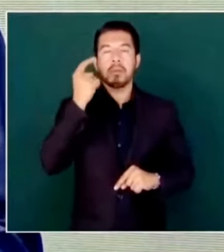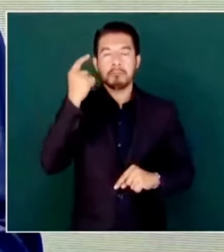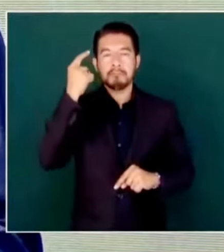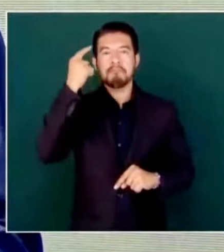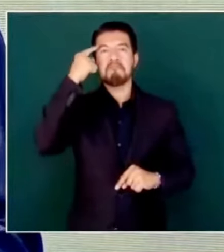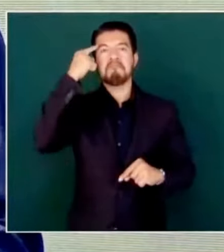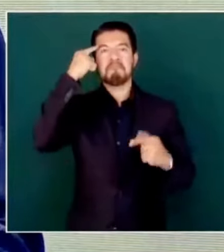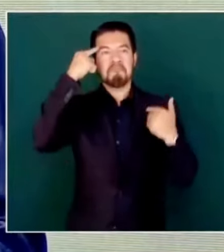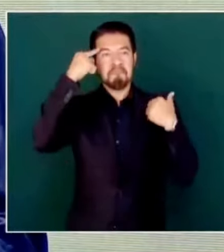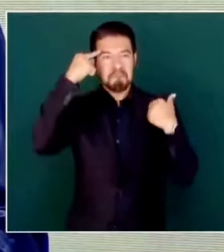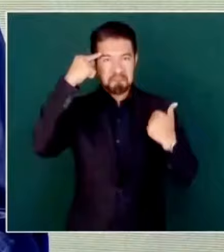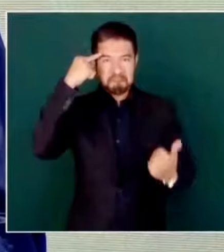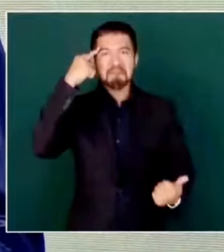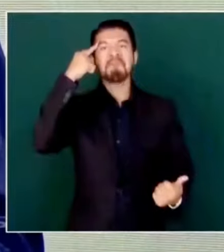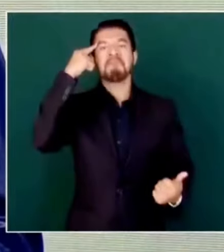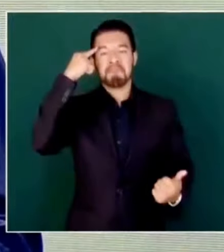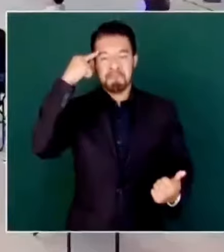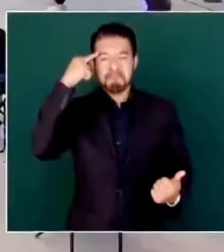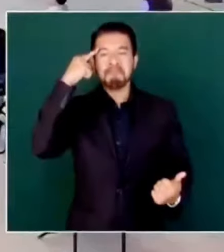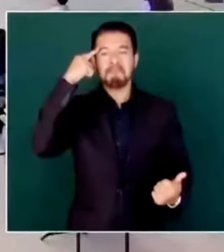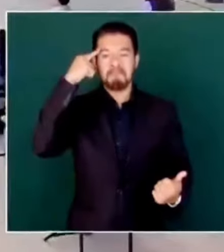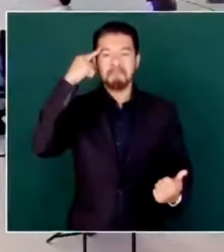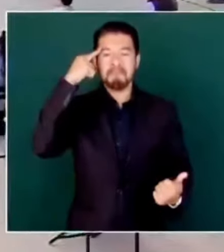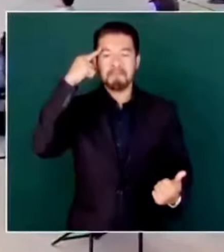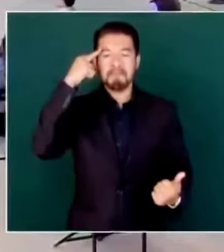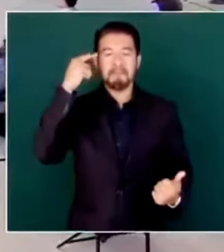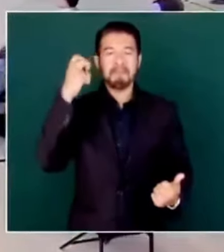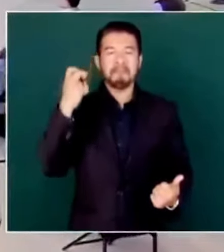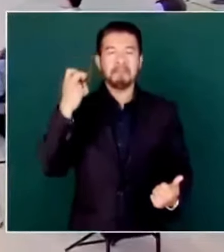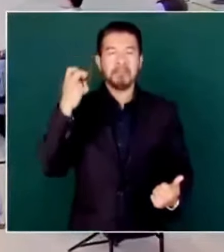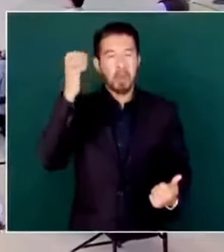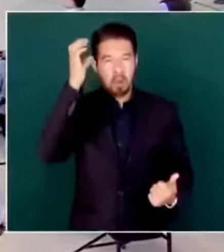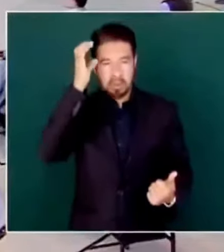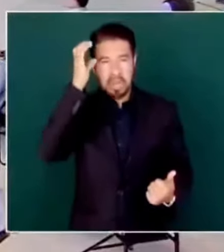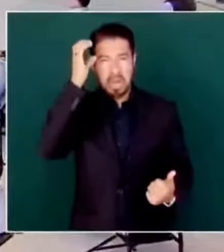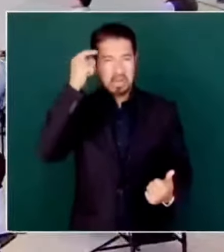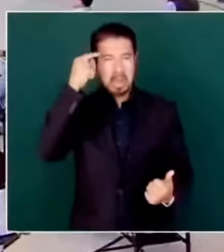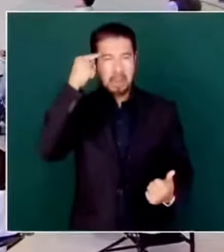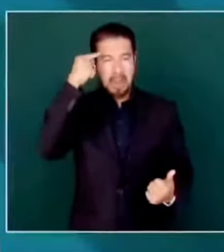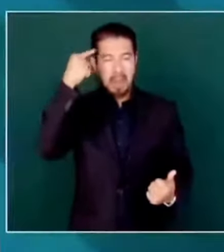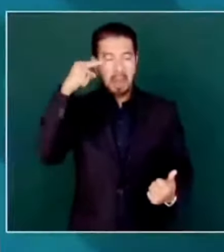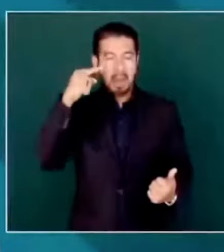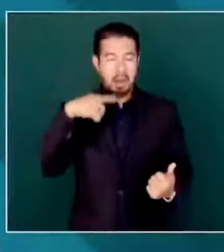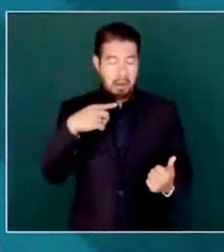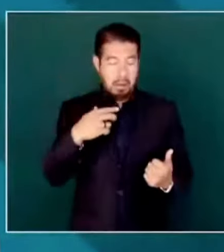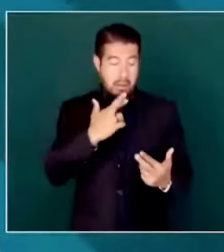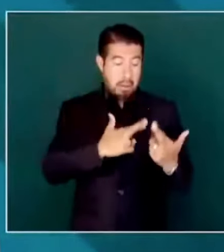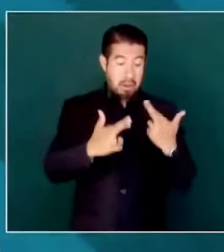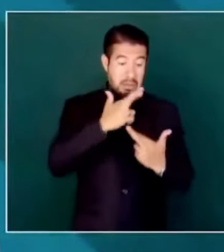es muy difícil que haya retrocesos.